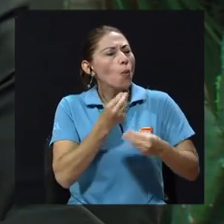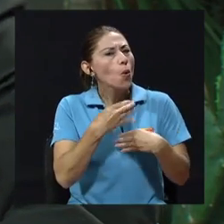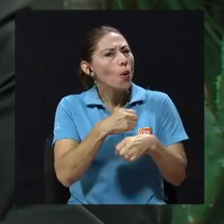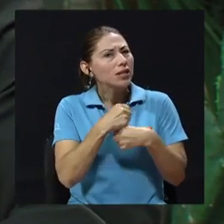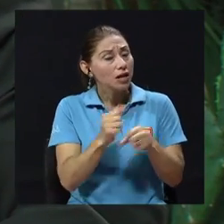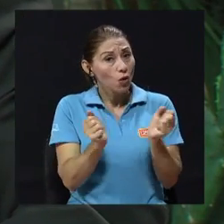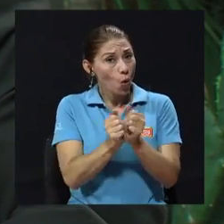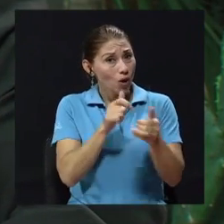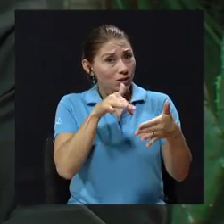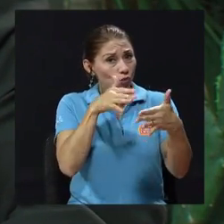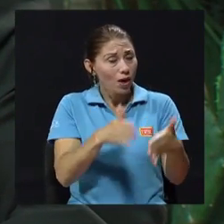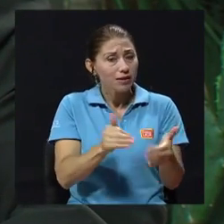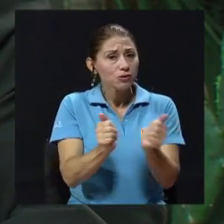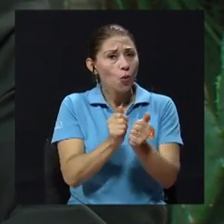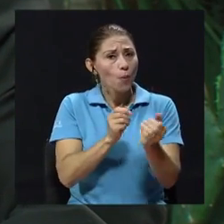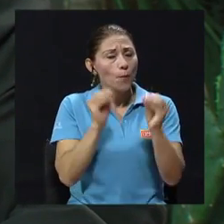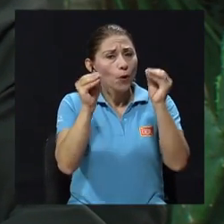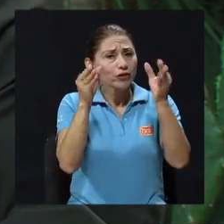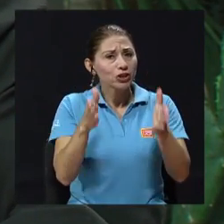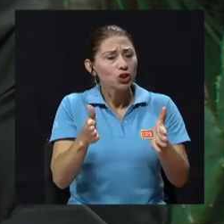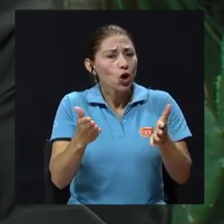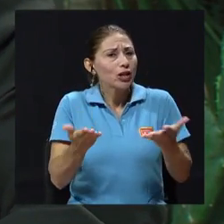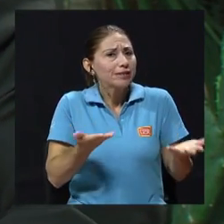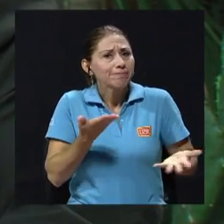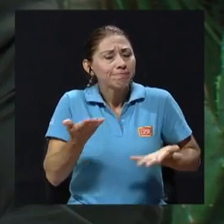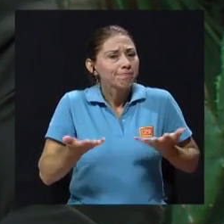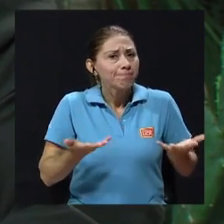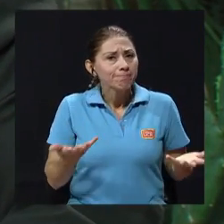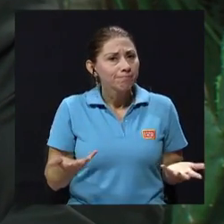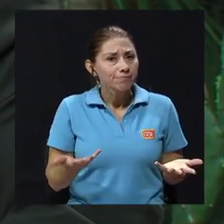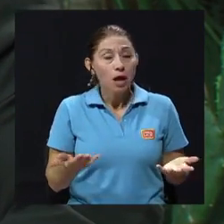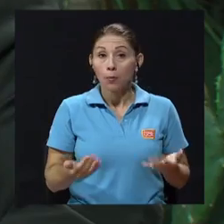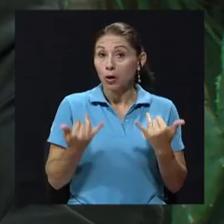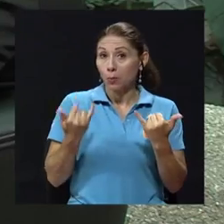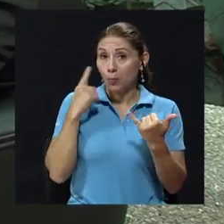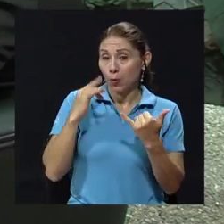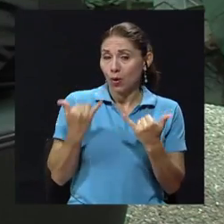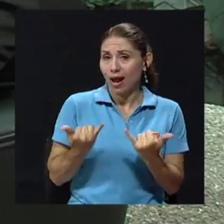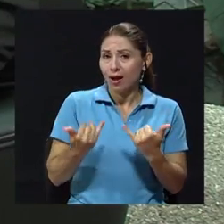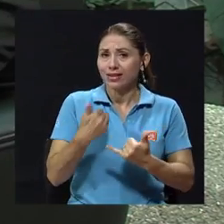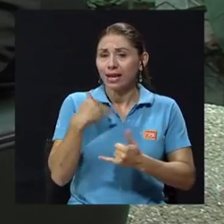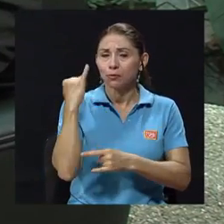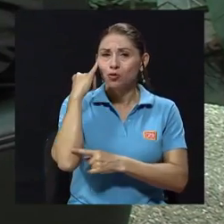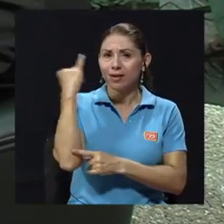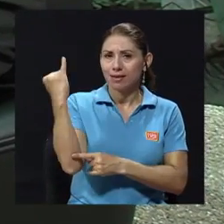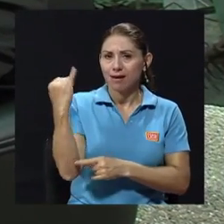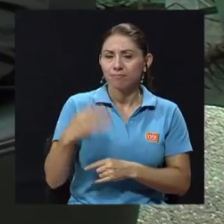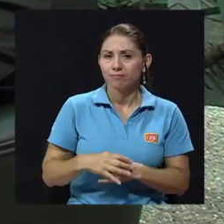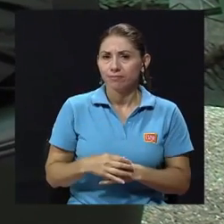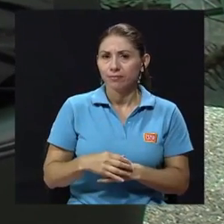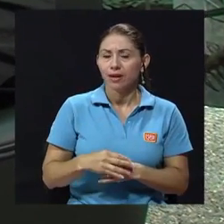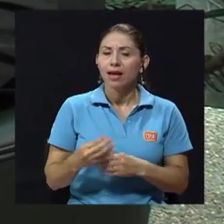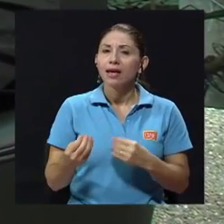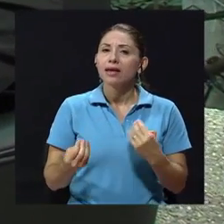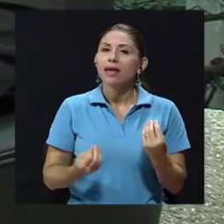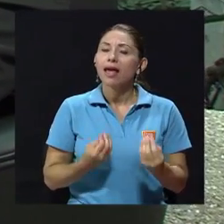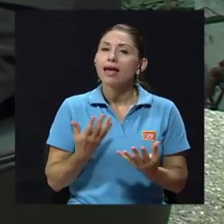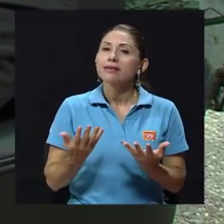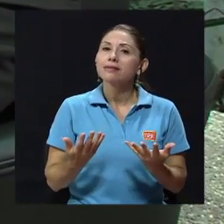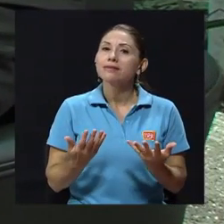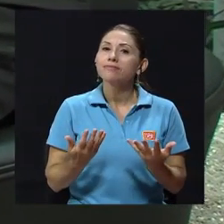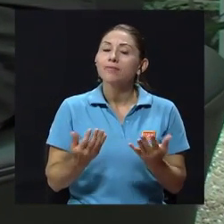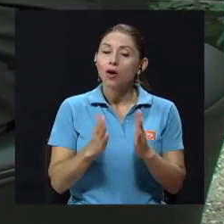estudiantes, con profesores? ¿De dónde vendría...? Bueno, de momento tenemos una idea que es poner